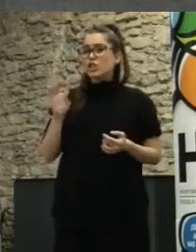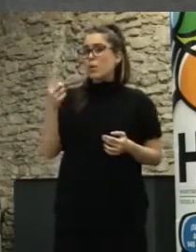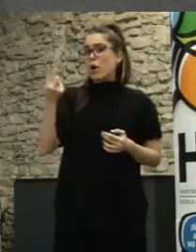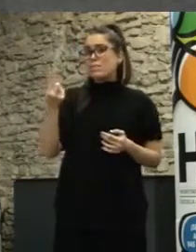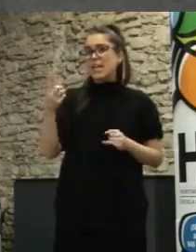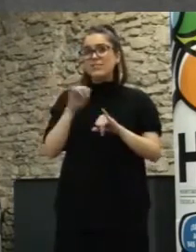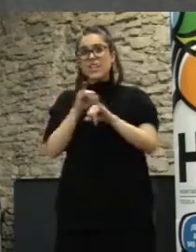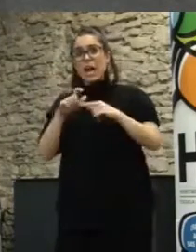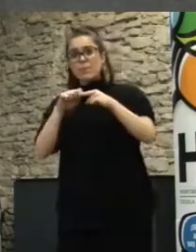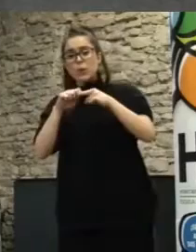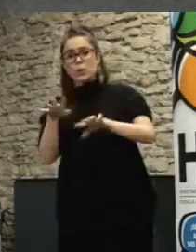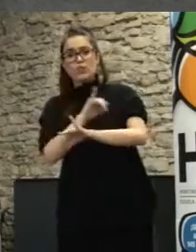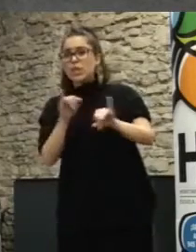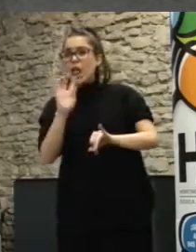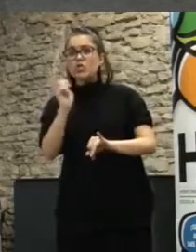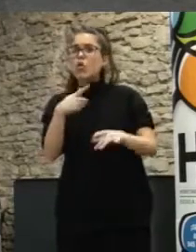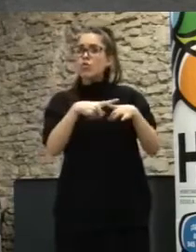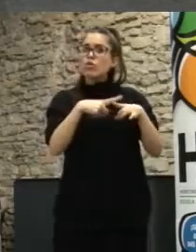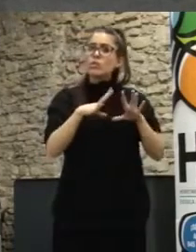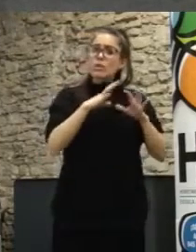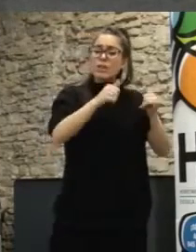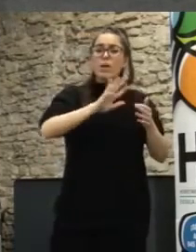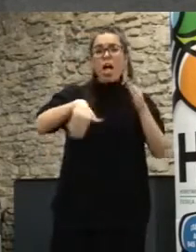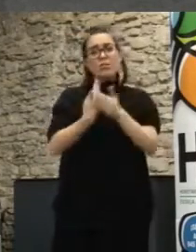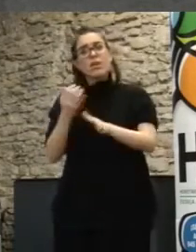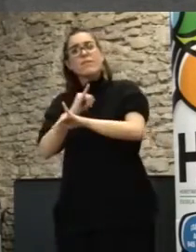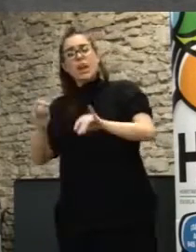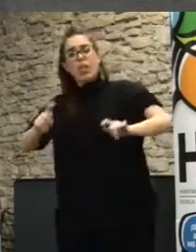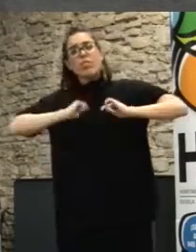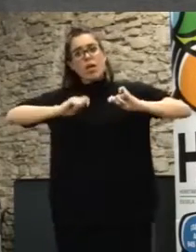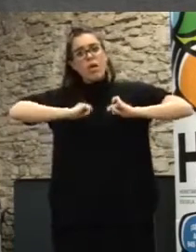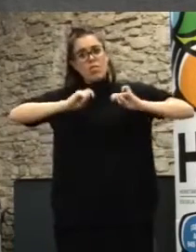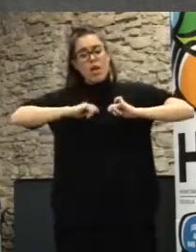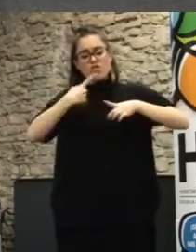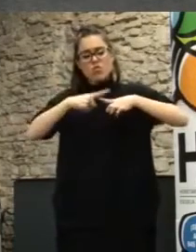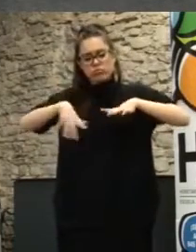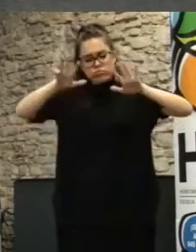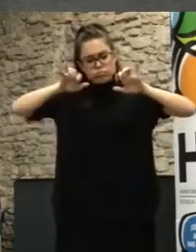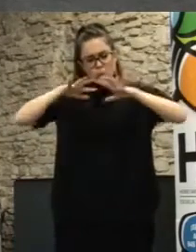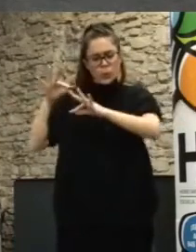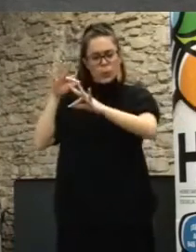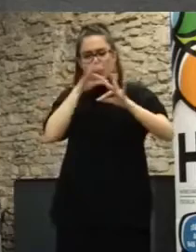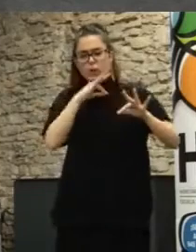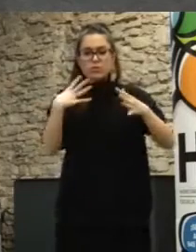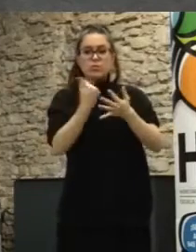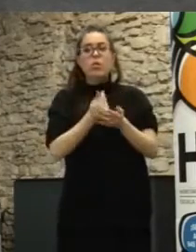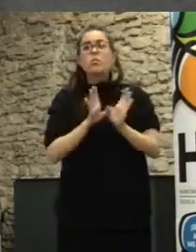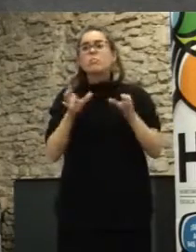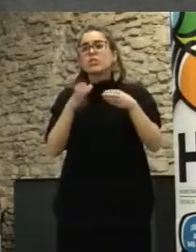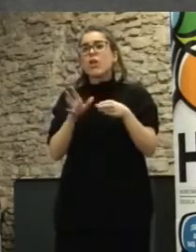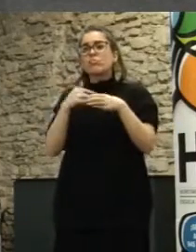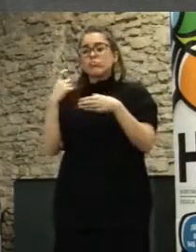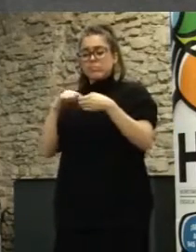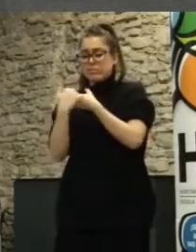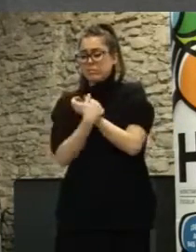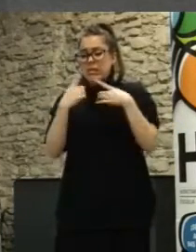se hace desde el inicio creación por ejemplo de sinergias entre grupos diferentes de colectivos ciudadanos en el inicio